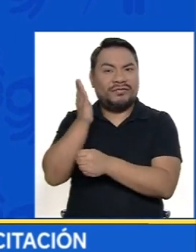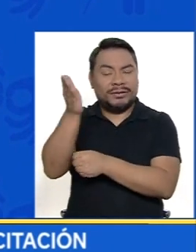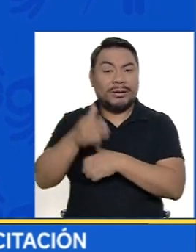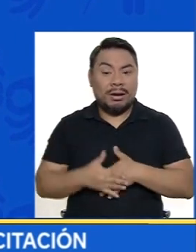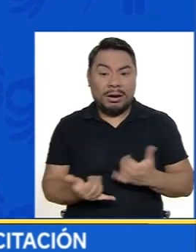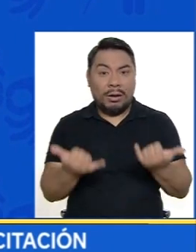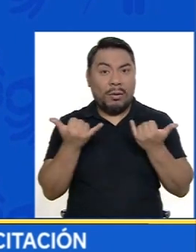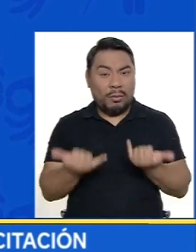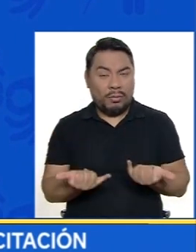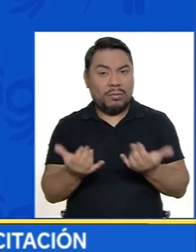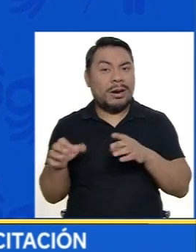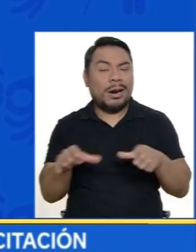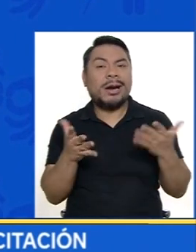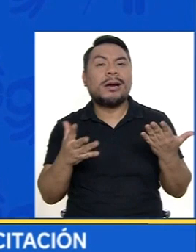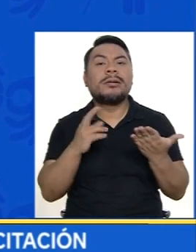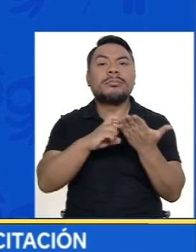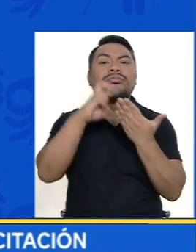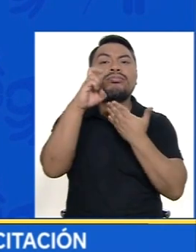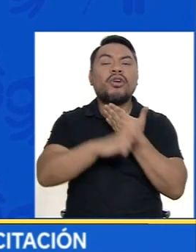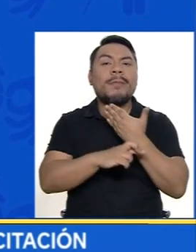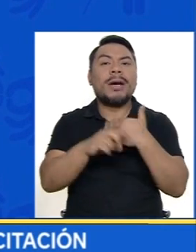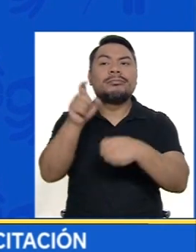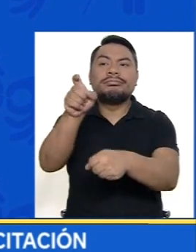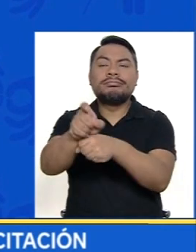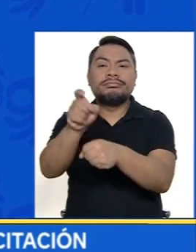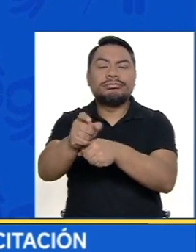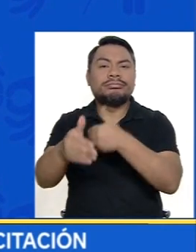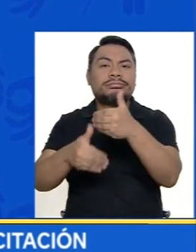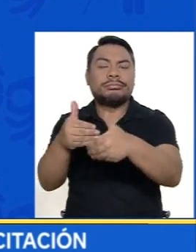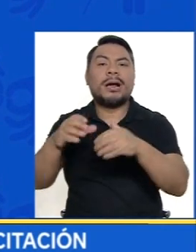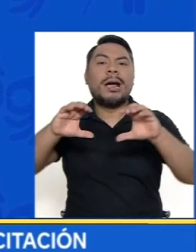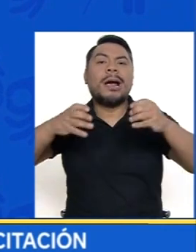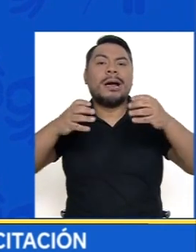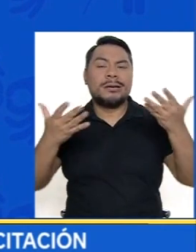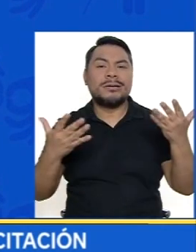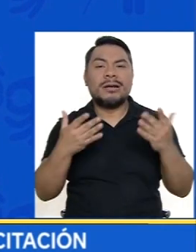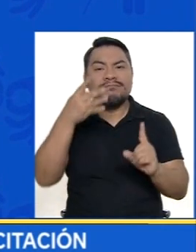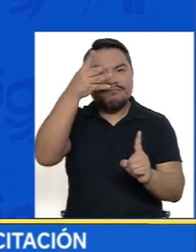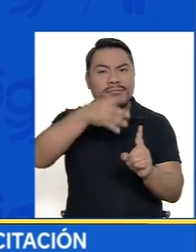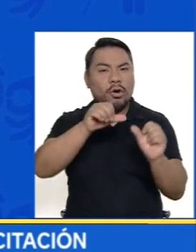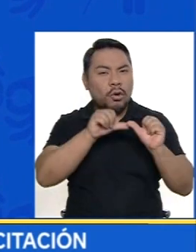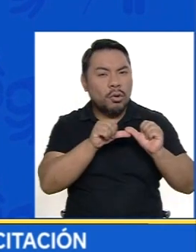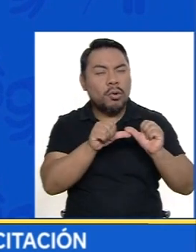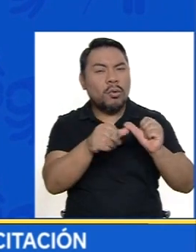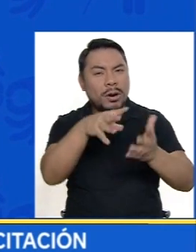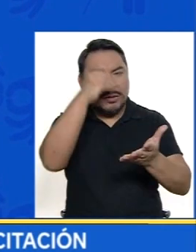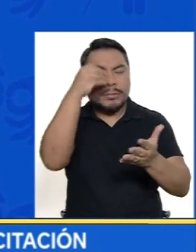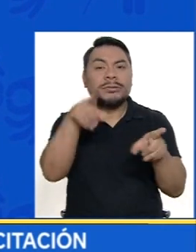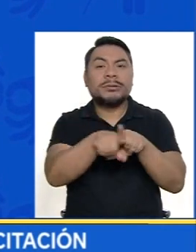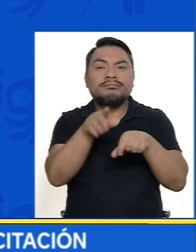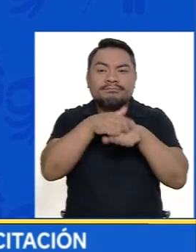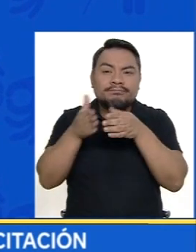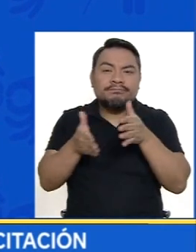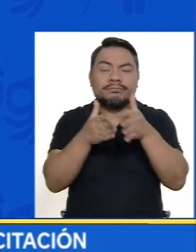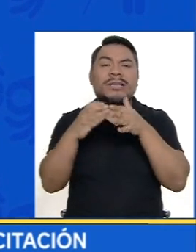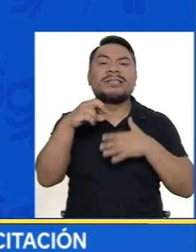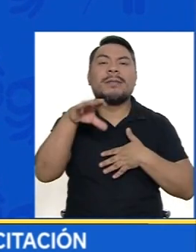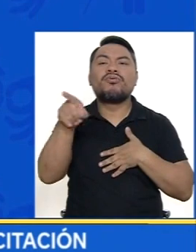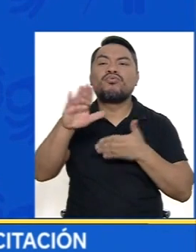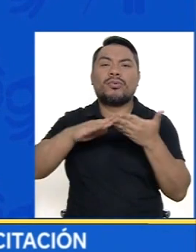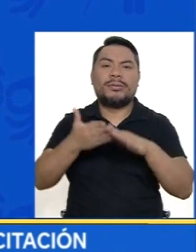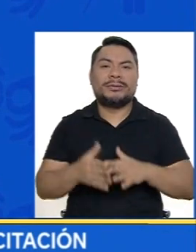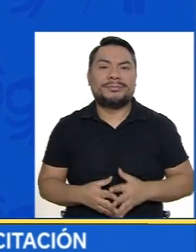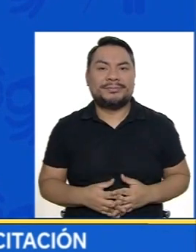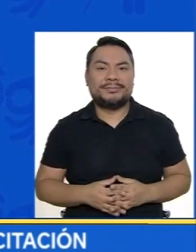Hoy en día Desarrollamos Programas de capacitación Cursos de formación continua Y la